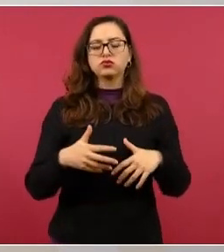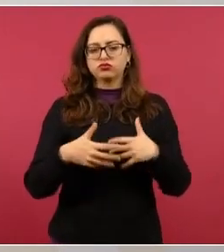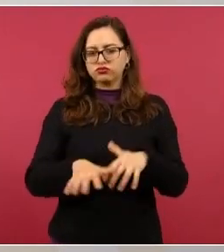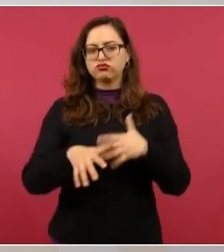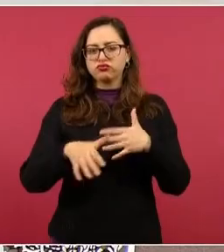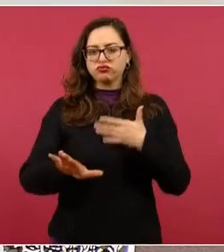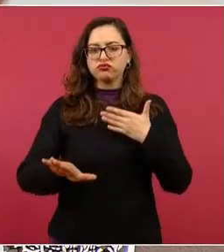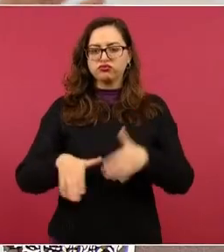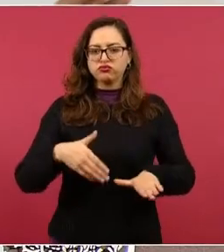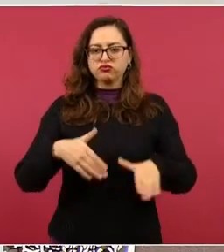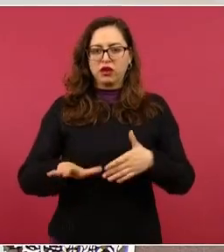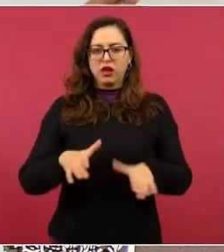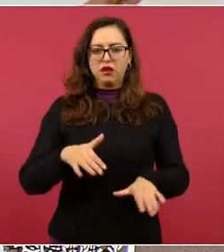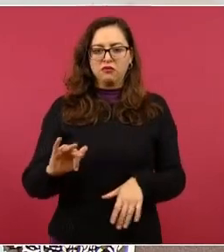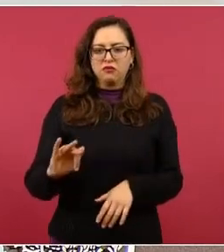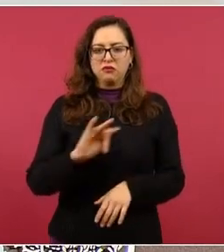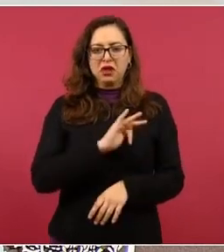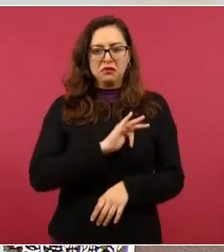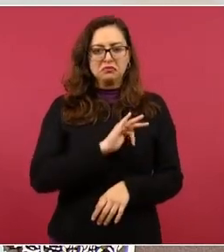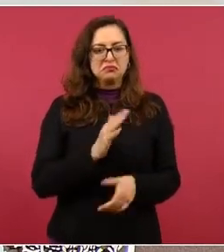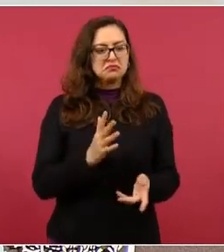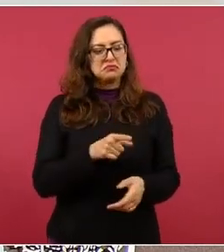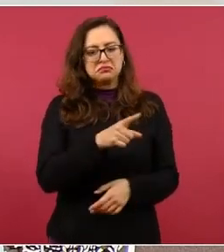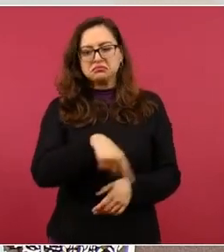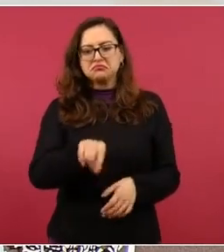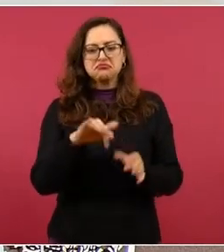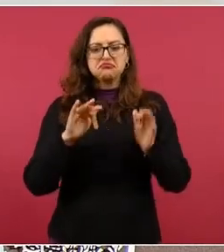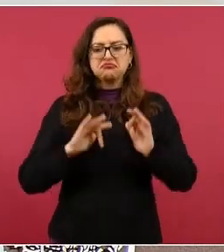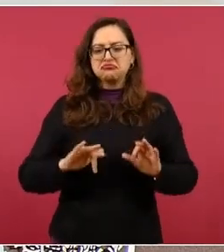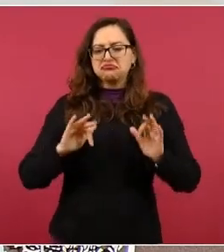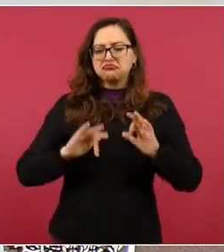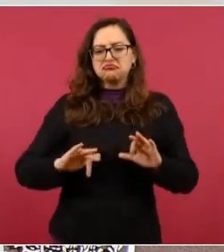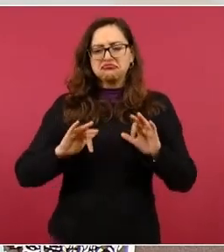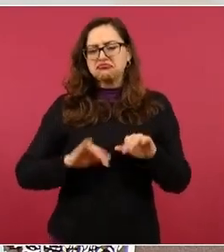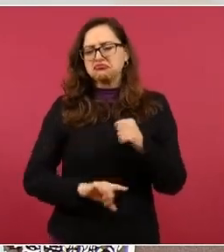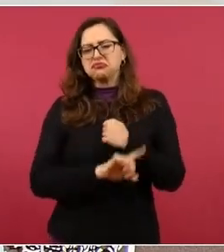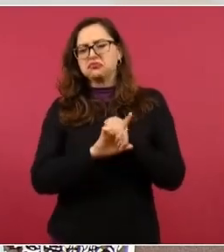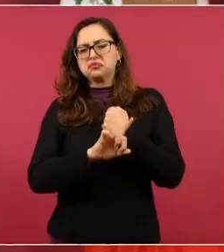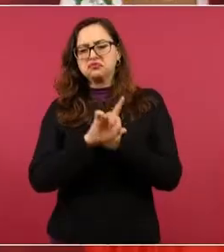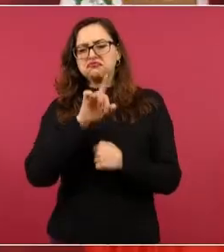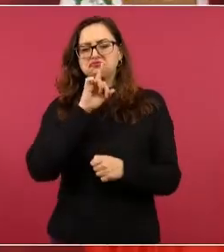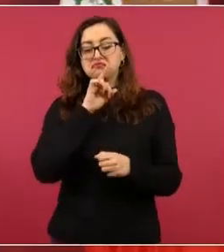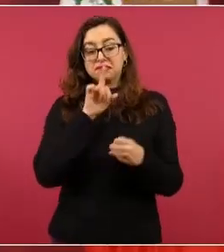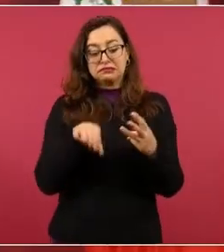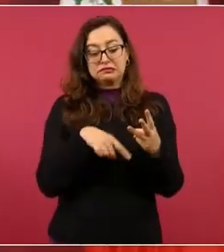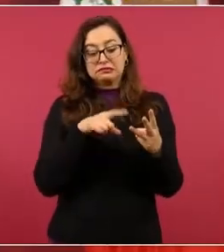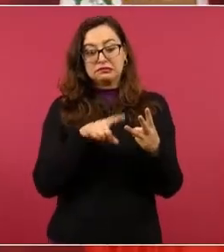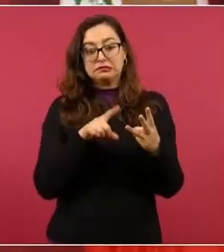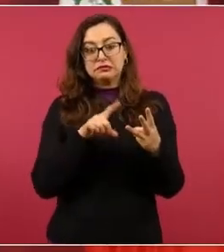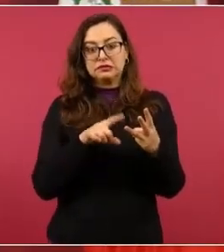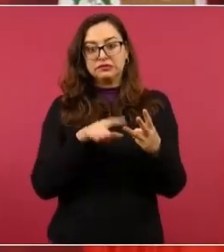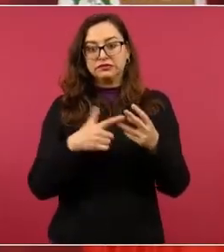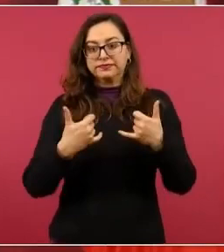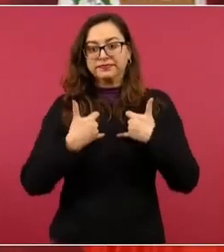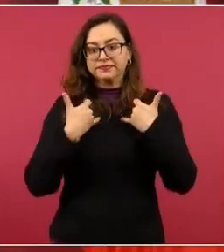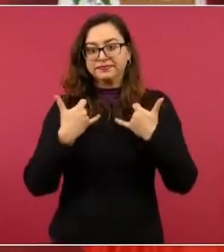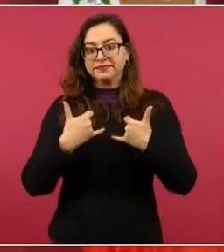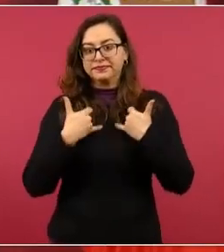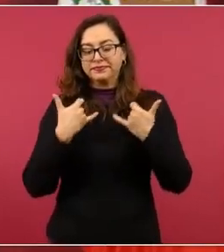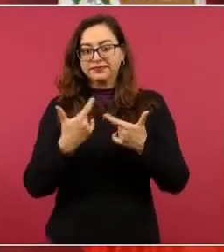Es con los que menos problemas tuvimos. Y luego los jóvenes,